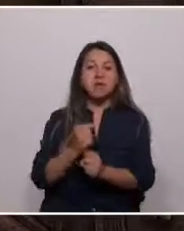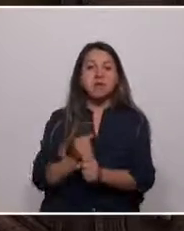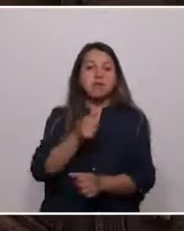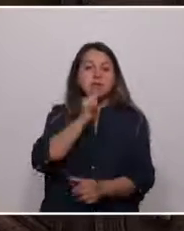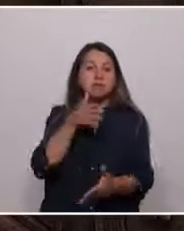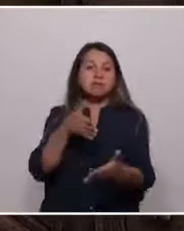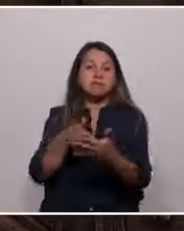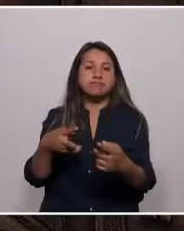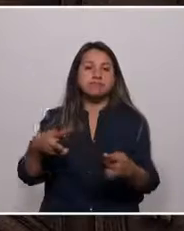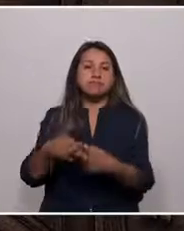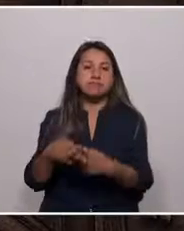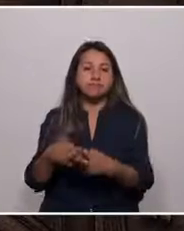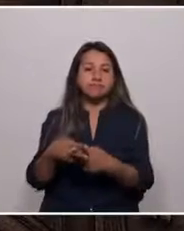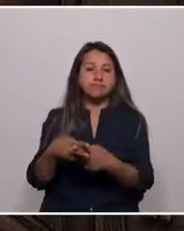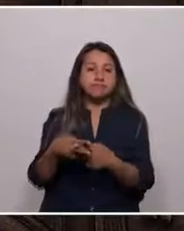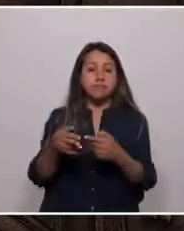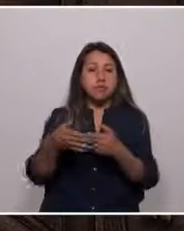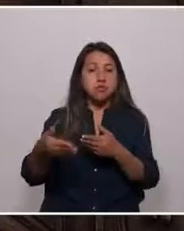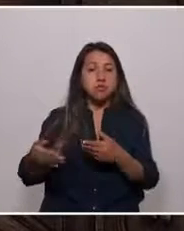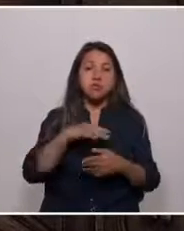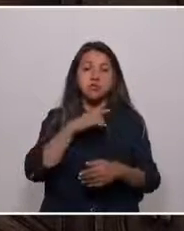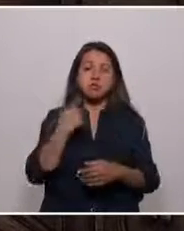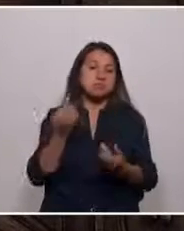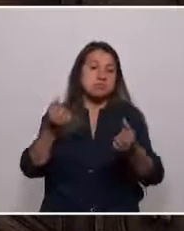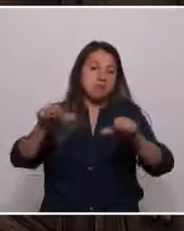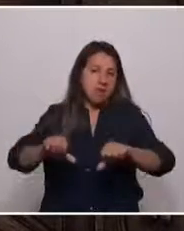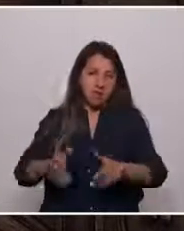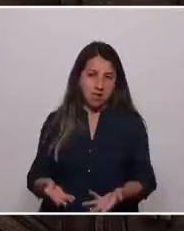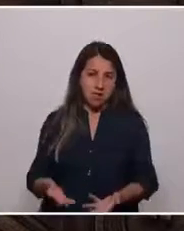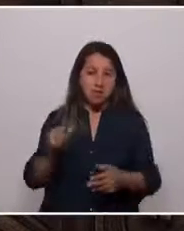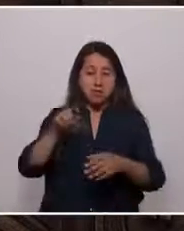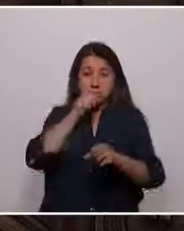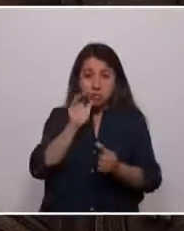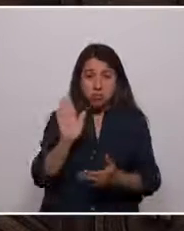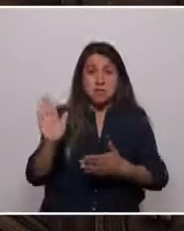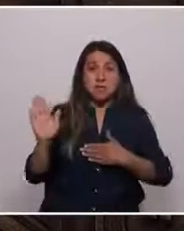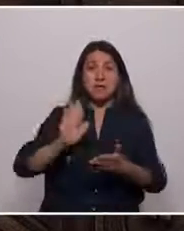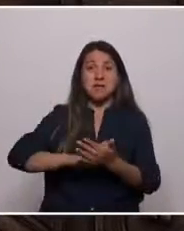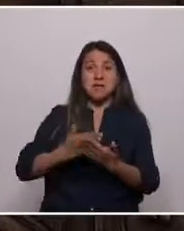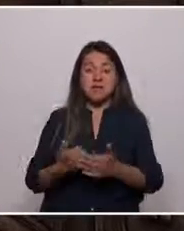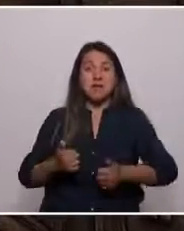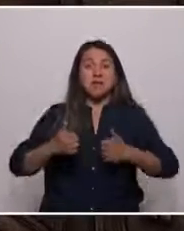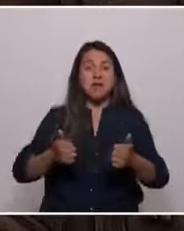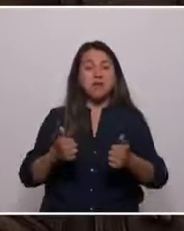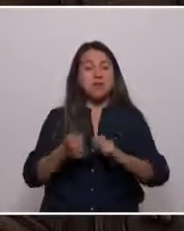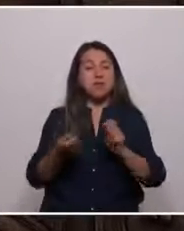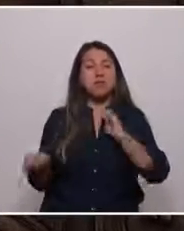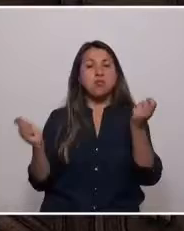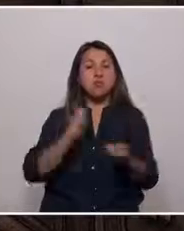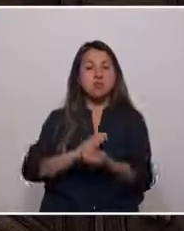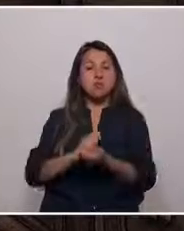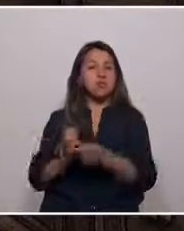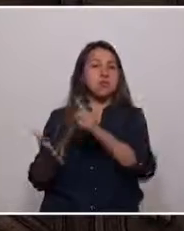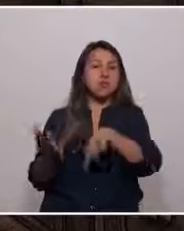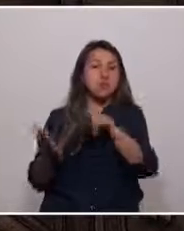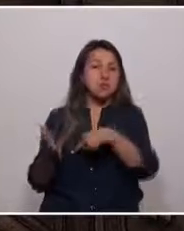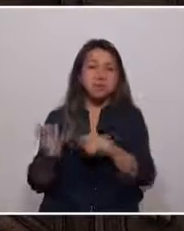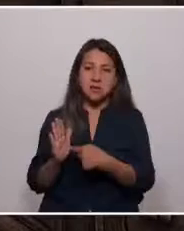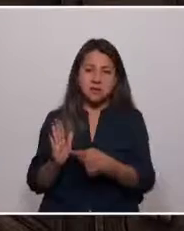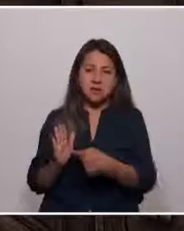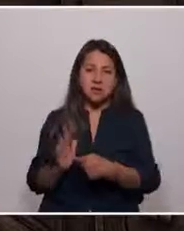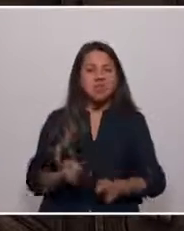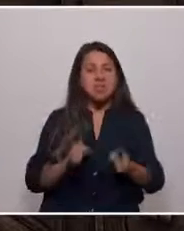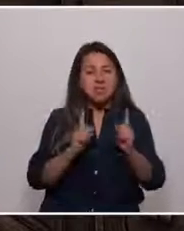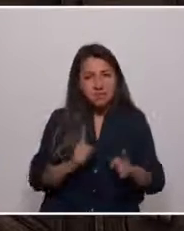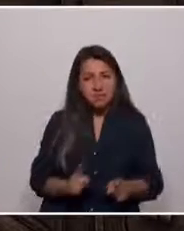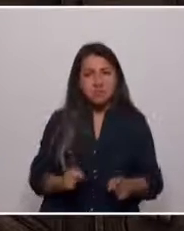y el proceso habrá fracasado. Esta promesa de bienestar no puede convertirse en letra muerta. Debemos